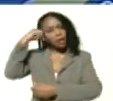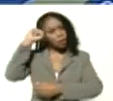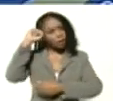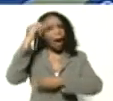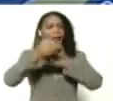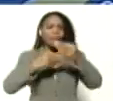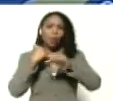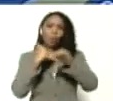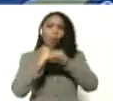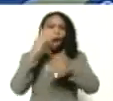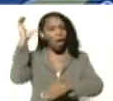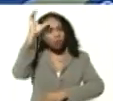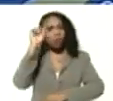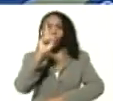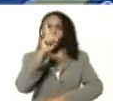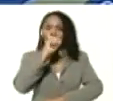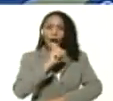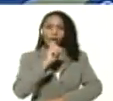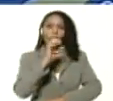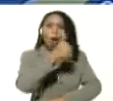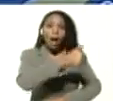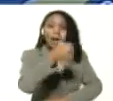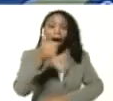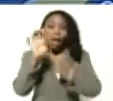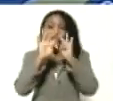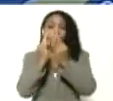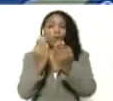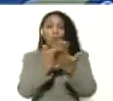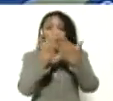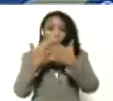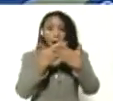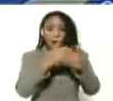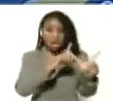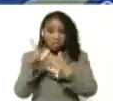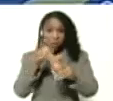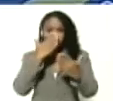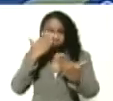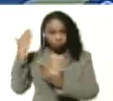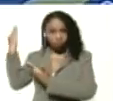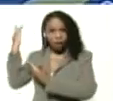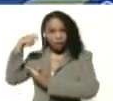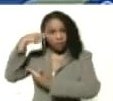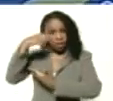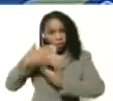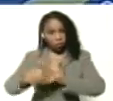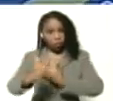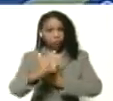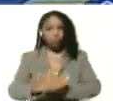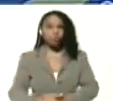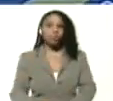conciencia. Un año, cada familia una escuela. ¿Estamos listos? Vamos pues, video. Adelante.